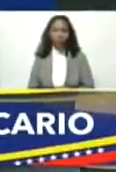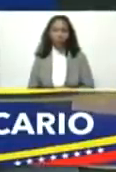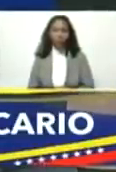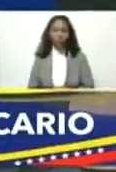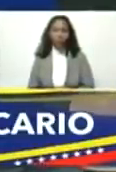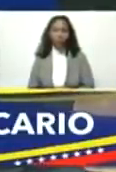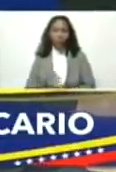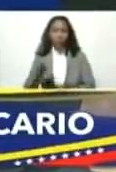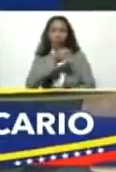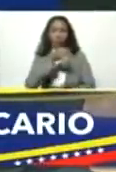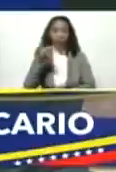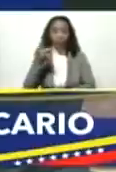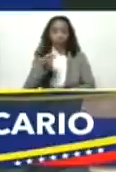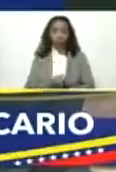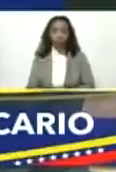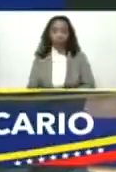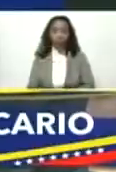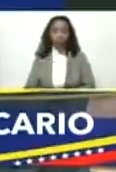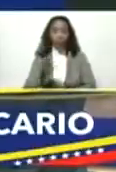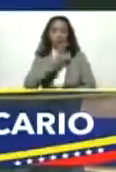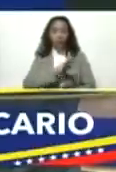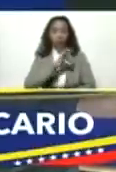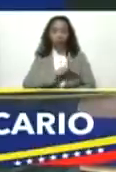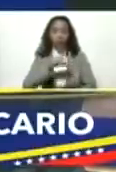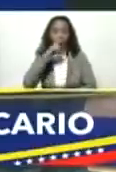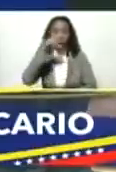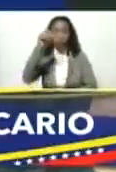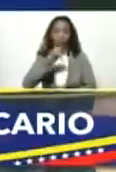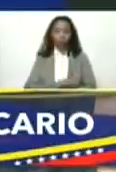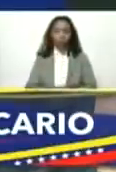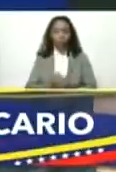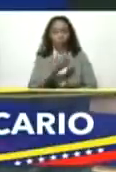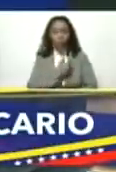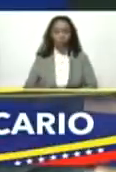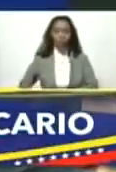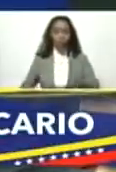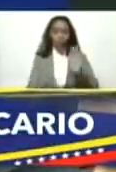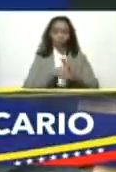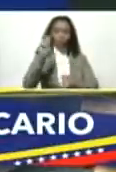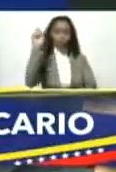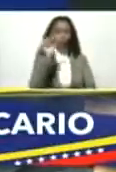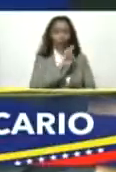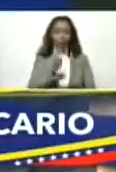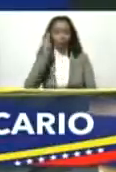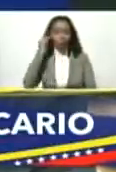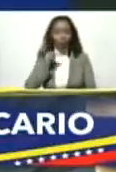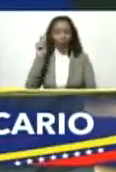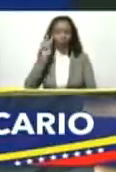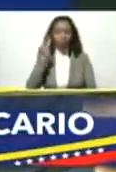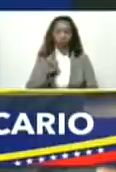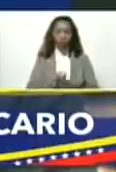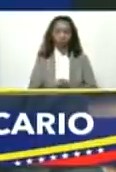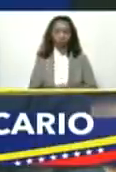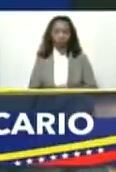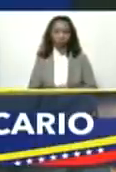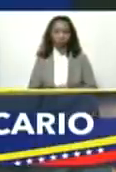excelentísimo señor Nicolás Maduro Moros presidente constitucional de la república bolivariana de Venezuela